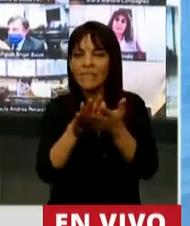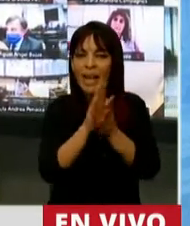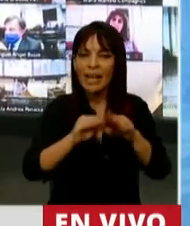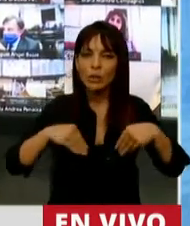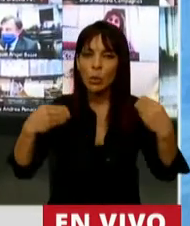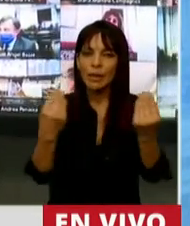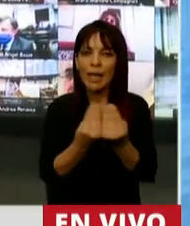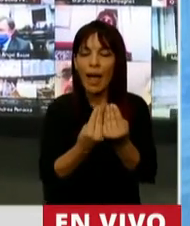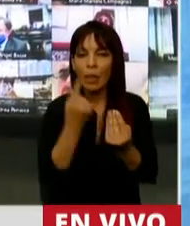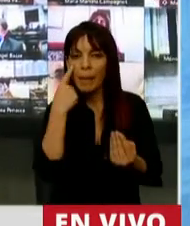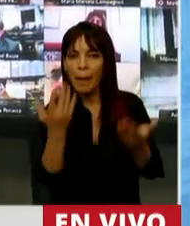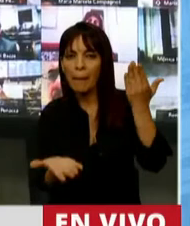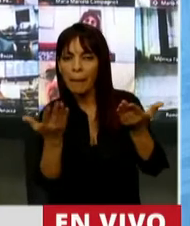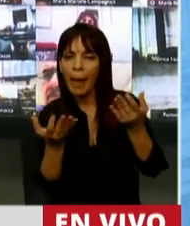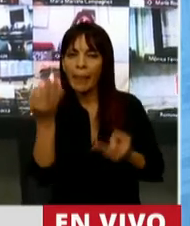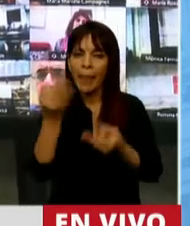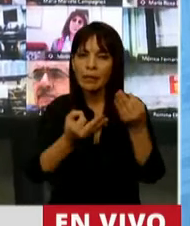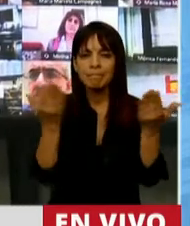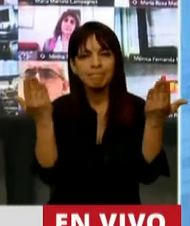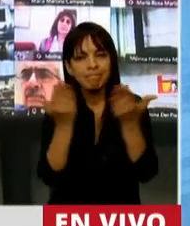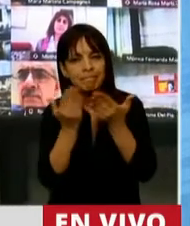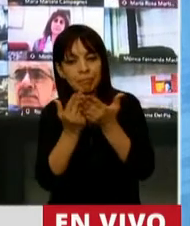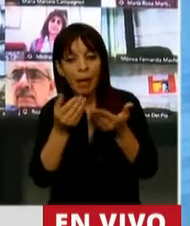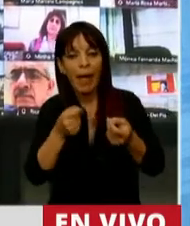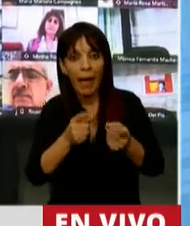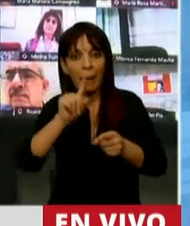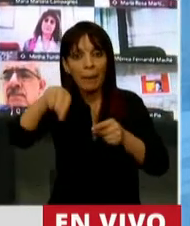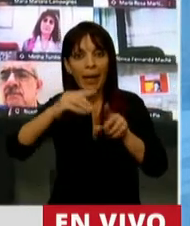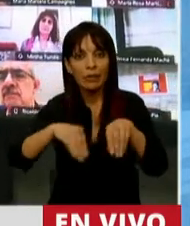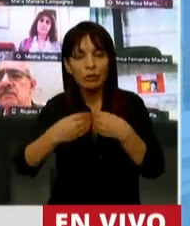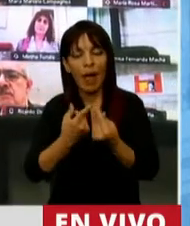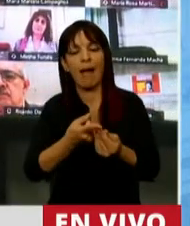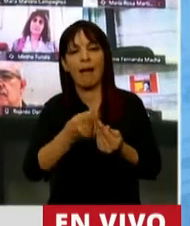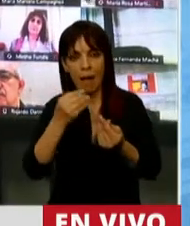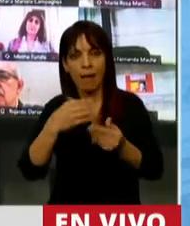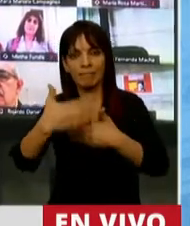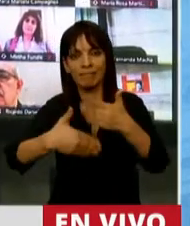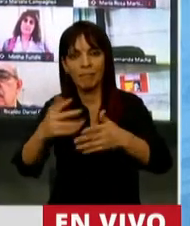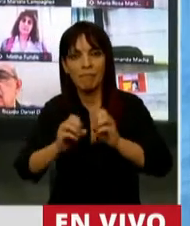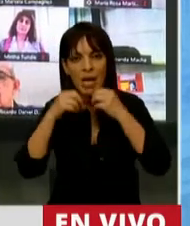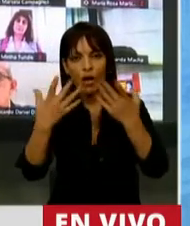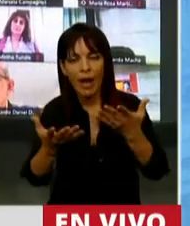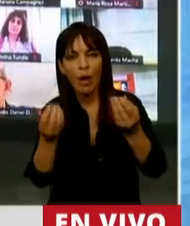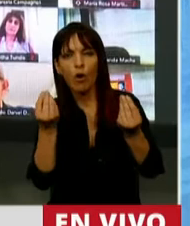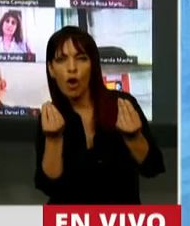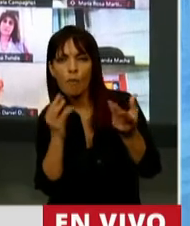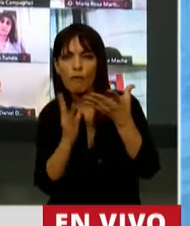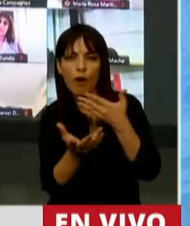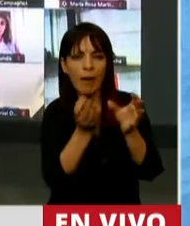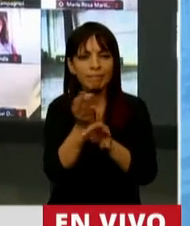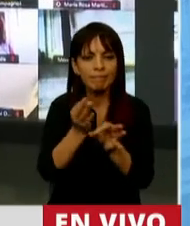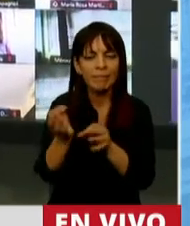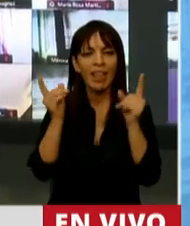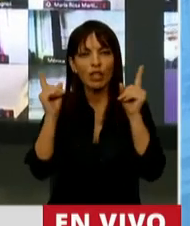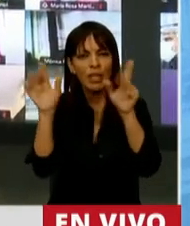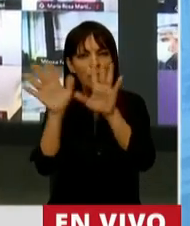medir, diagnosticar y mejorar los recursos, estrategias y capacidades de nuestros